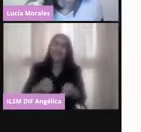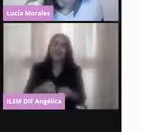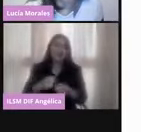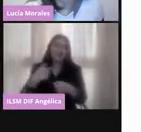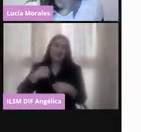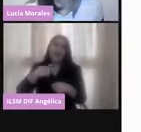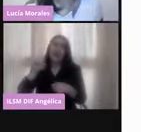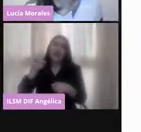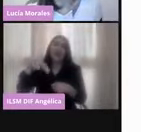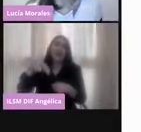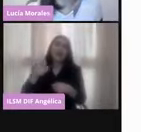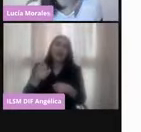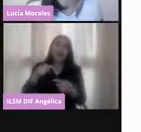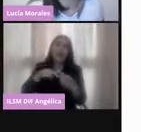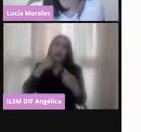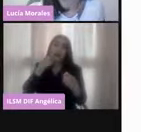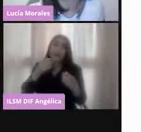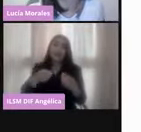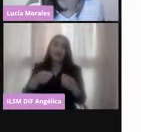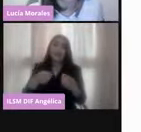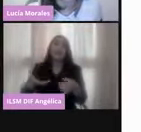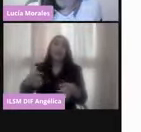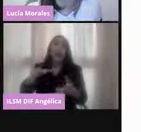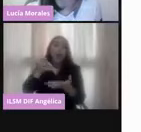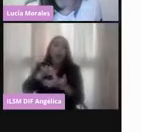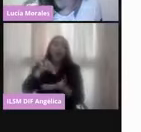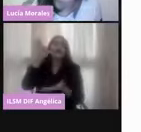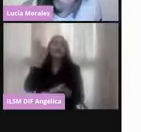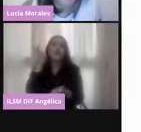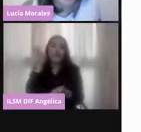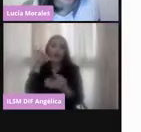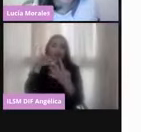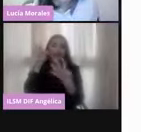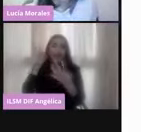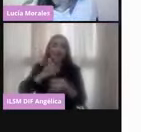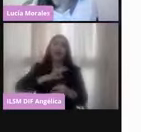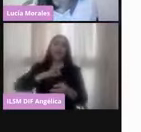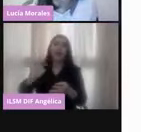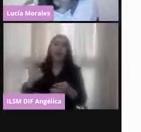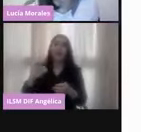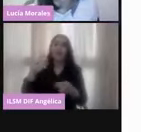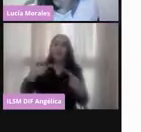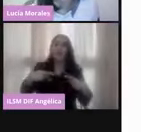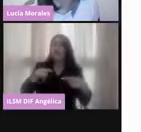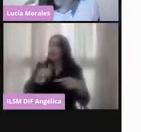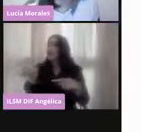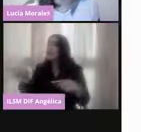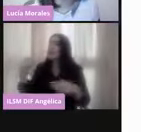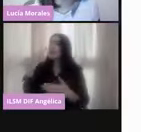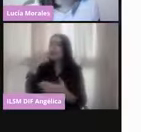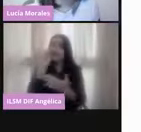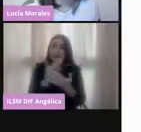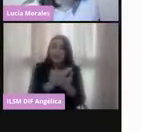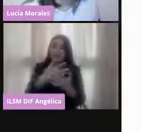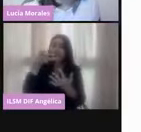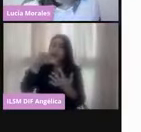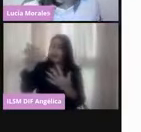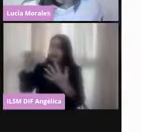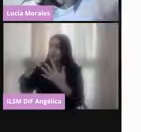credencial es para ejercer el voto para elegir a nuestros representantes y a nuestras representantes en cargos de elección popular.